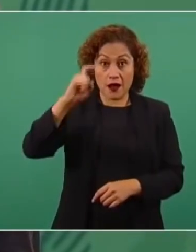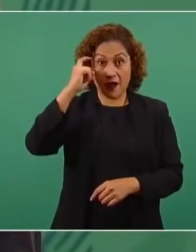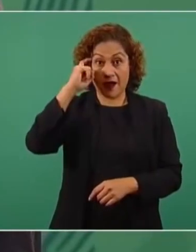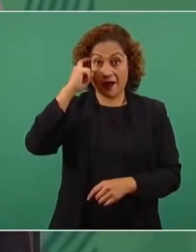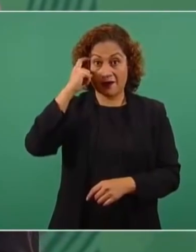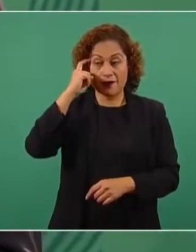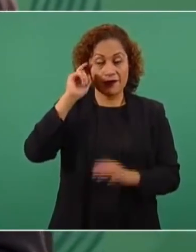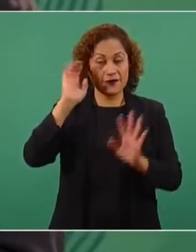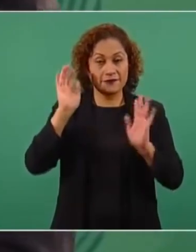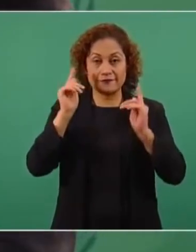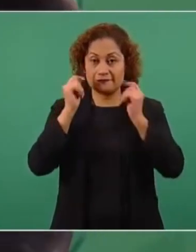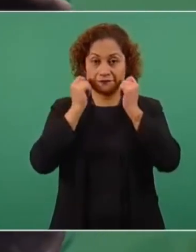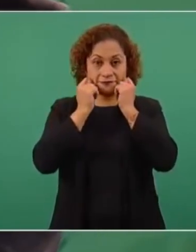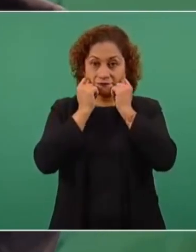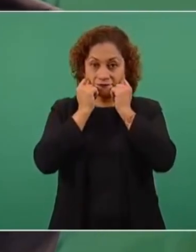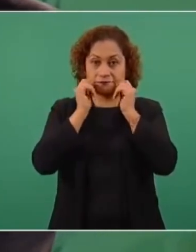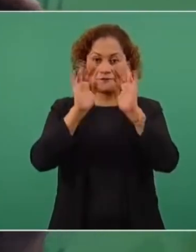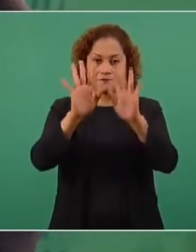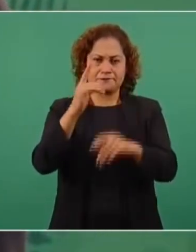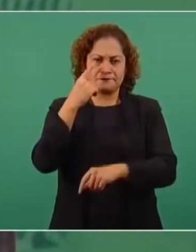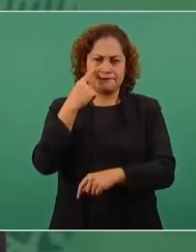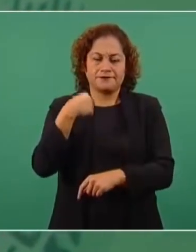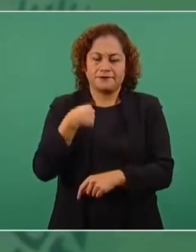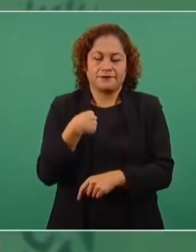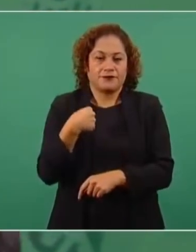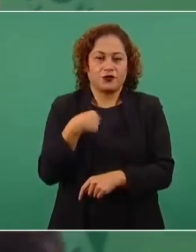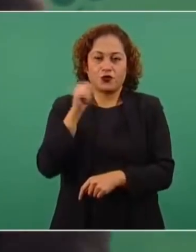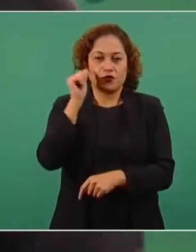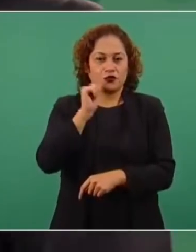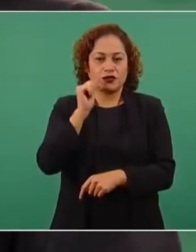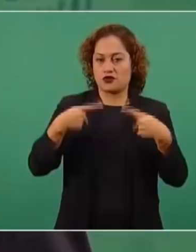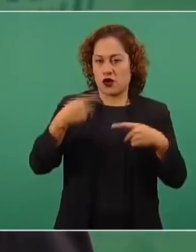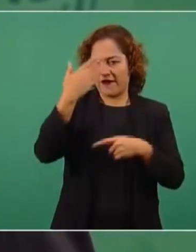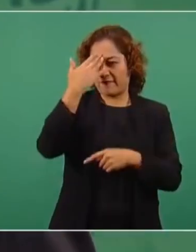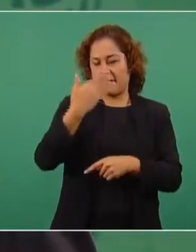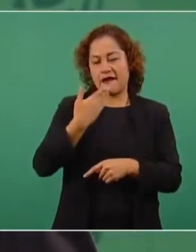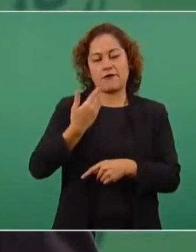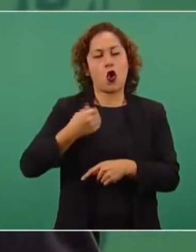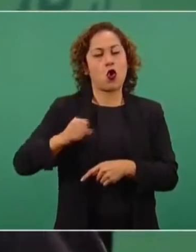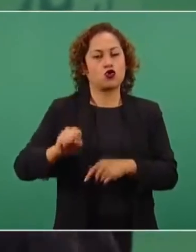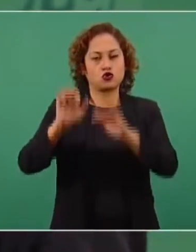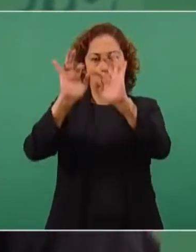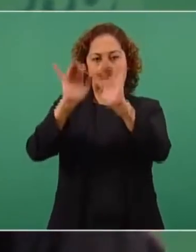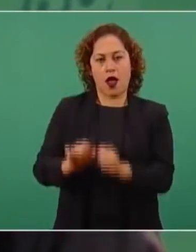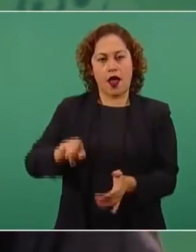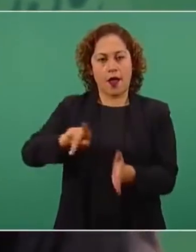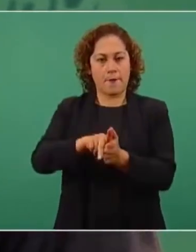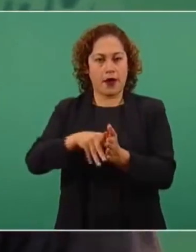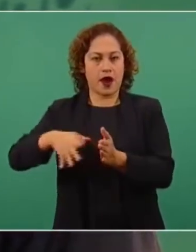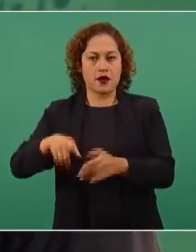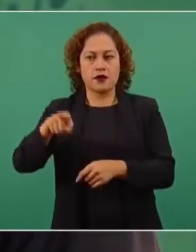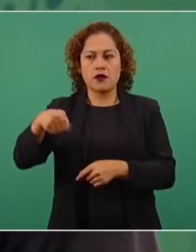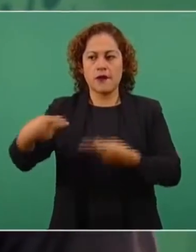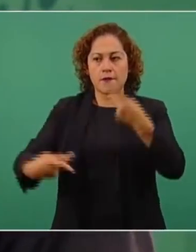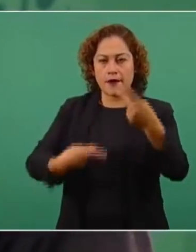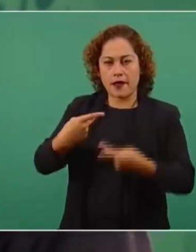Yo cada vez que un columnista nos cuestiona o un